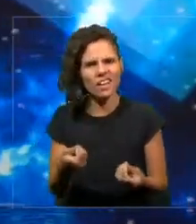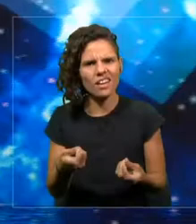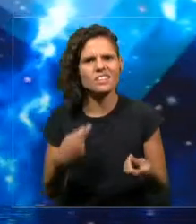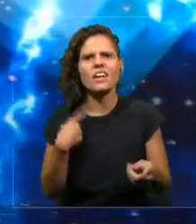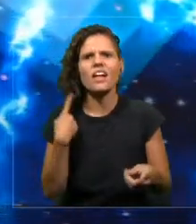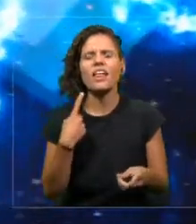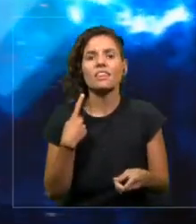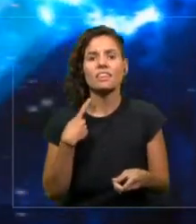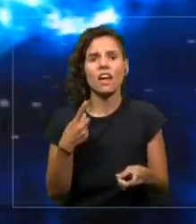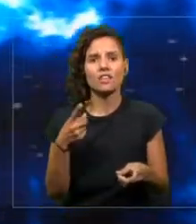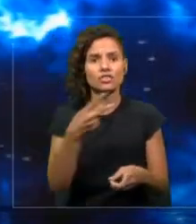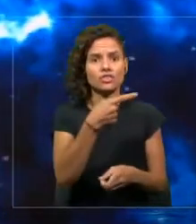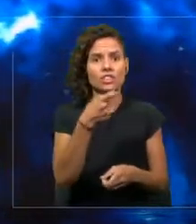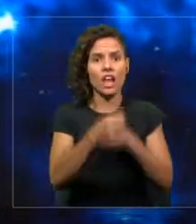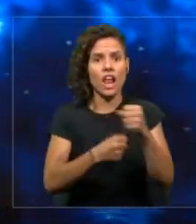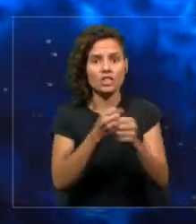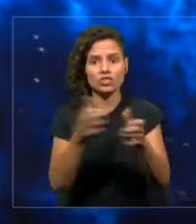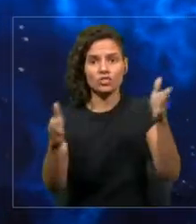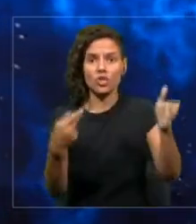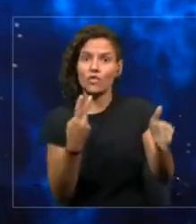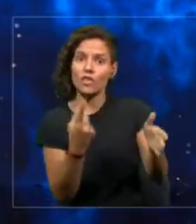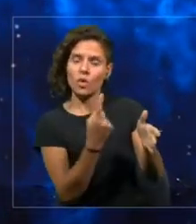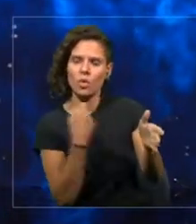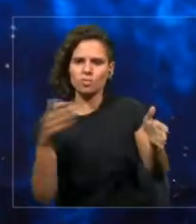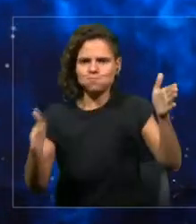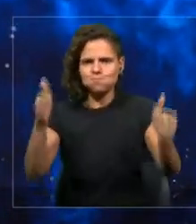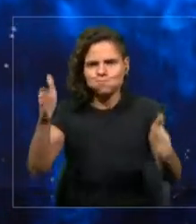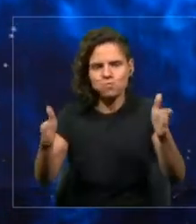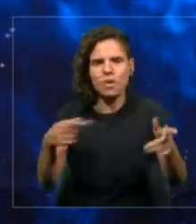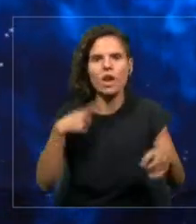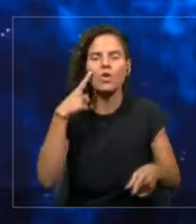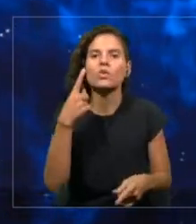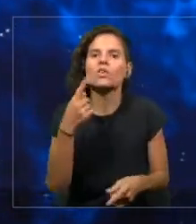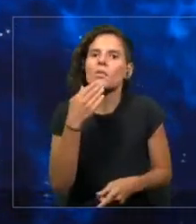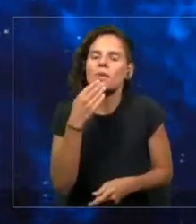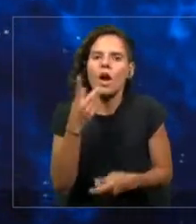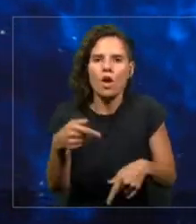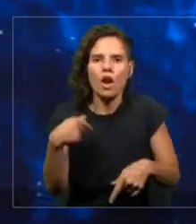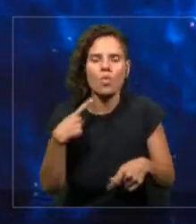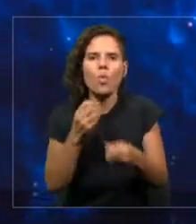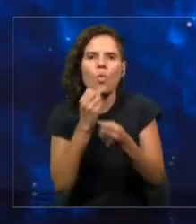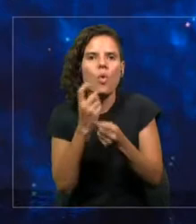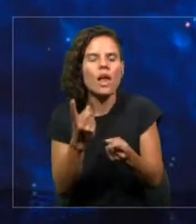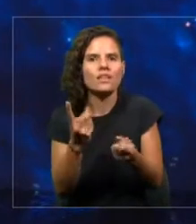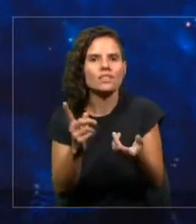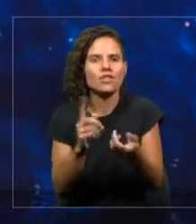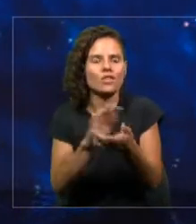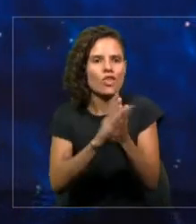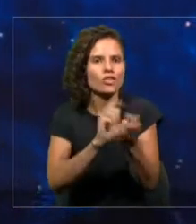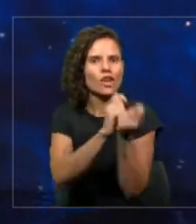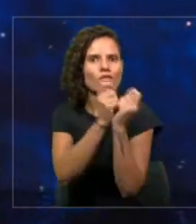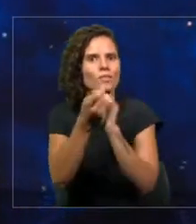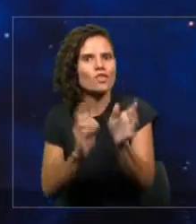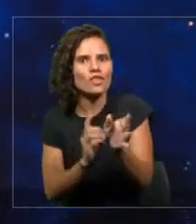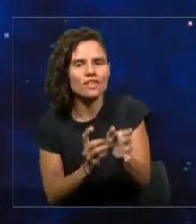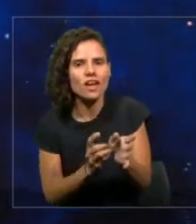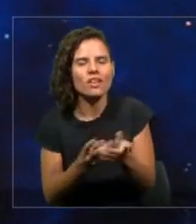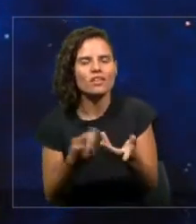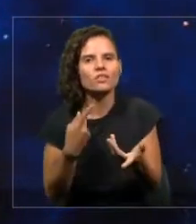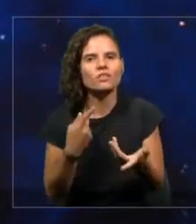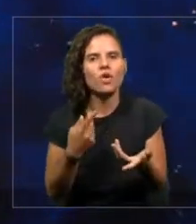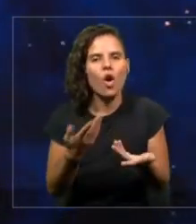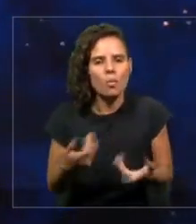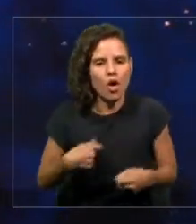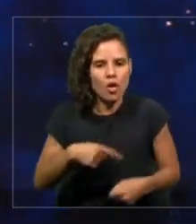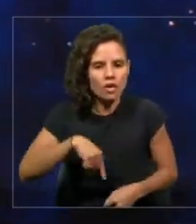bienvenidos a la década, ya una era de la transformación digital que sin una correcta transformación, un correcto aprovechamiento